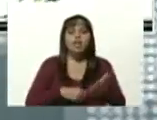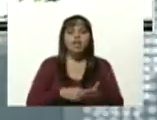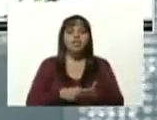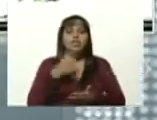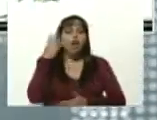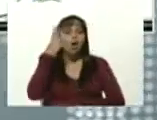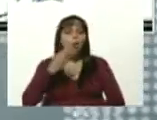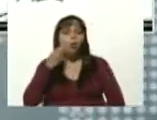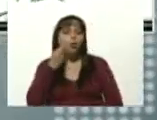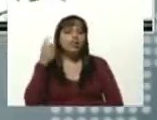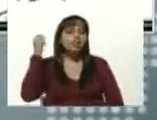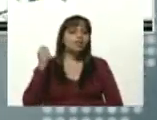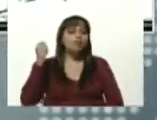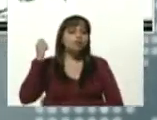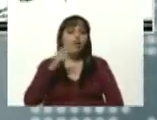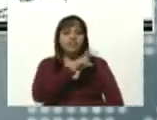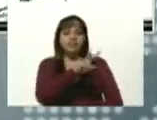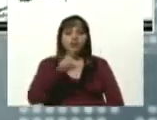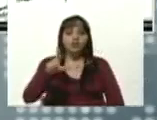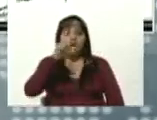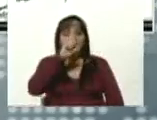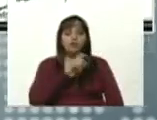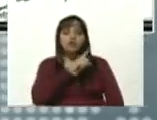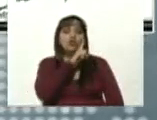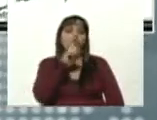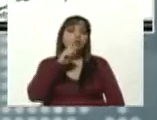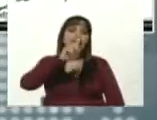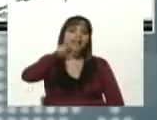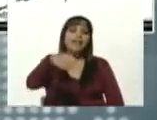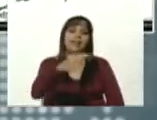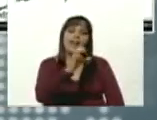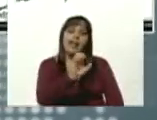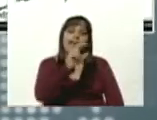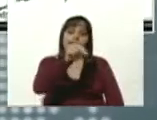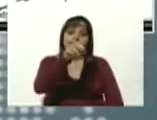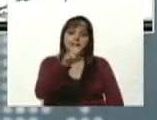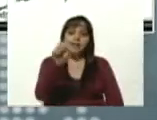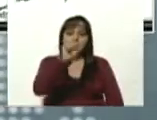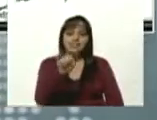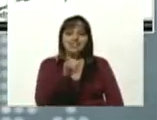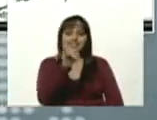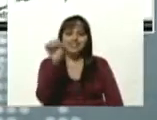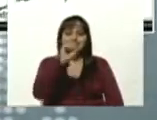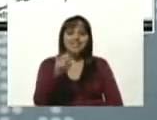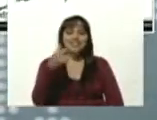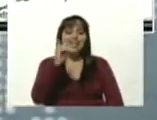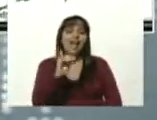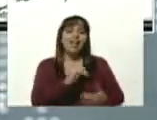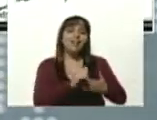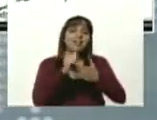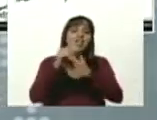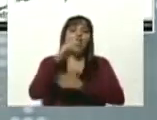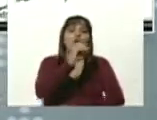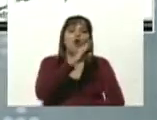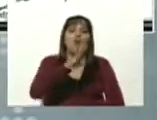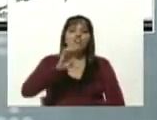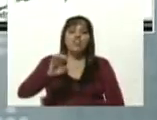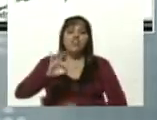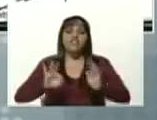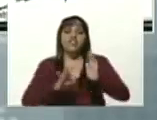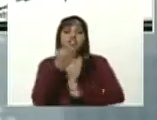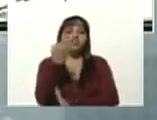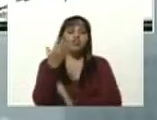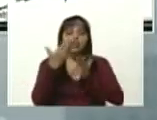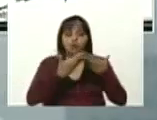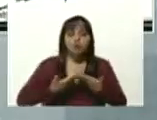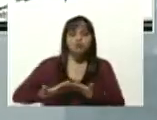tiene la diputada Génesis Garbet que fue lideresa de la OBE y de la Federación de Estudiantes de Educación